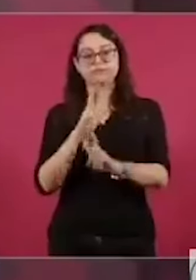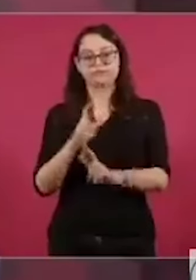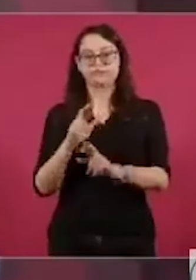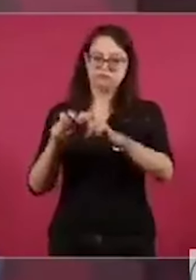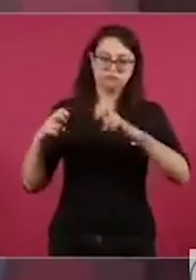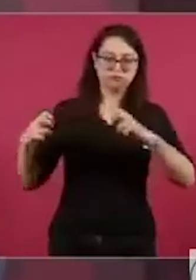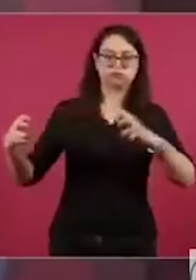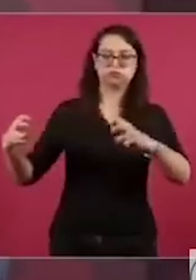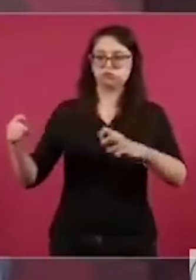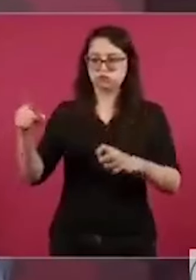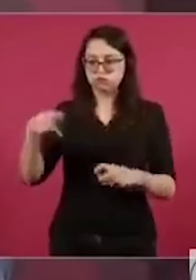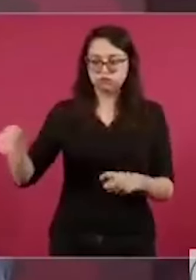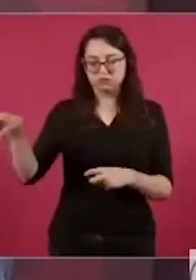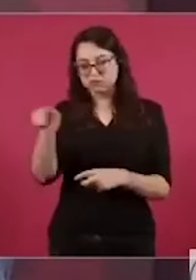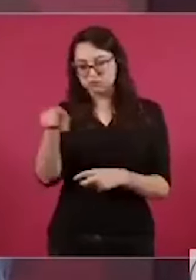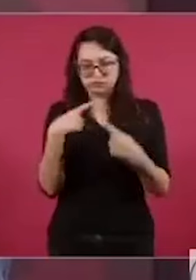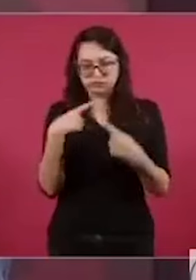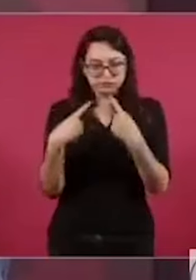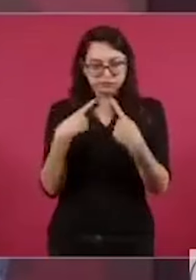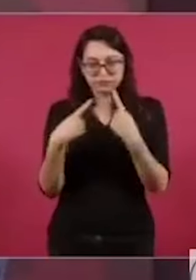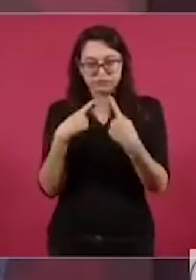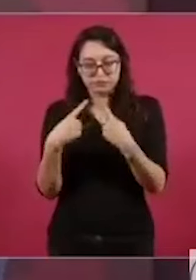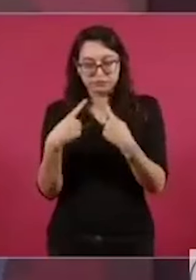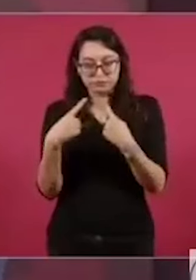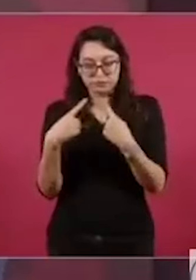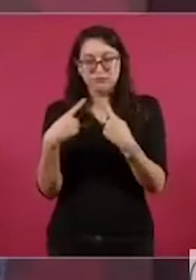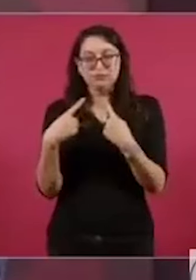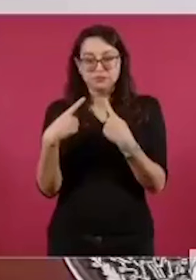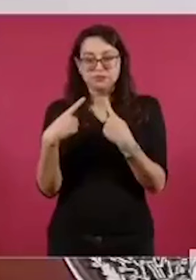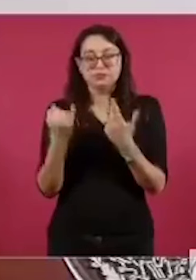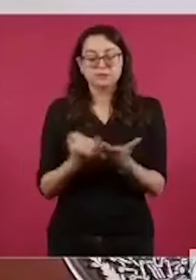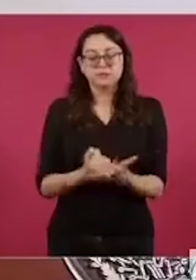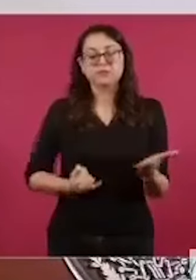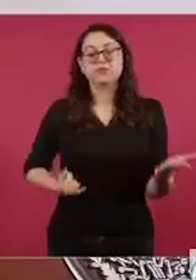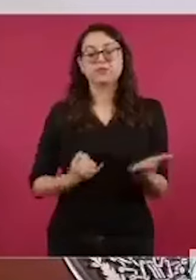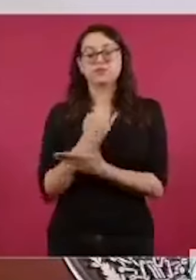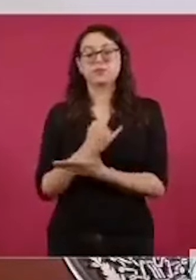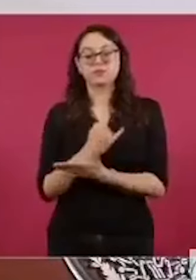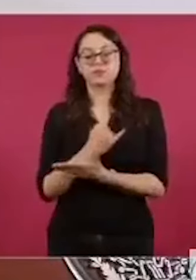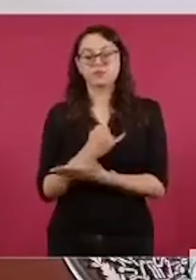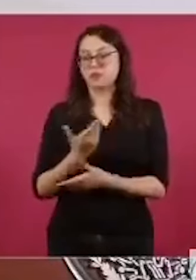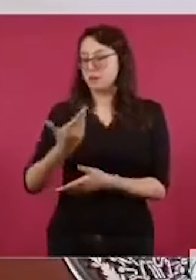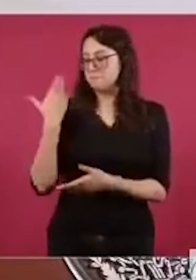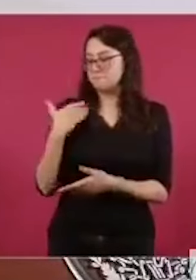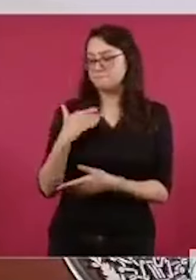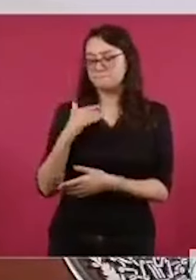del Tribunal, y ya resolvieron sobre la legalidad